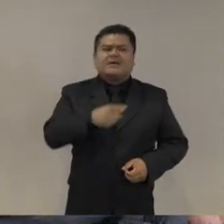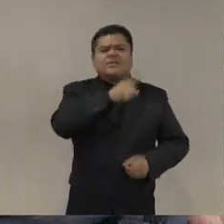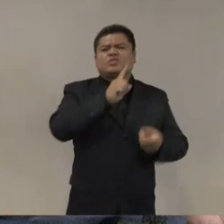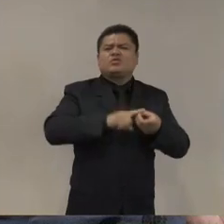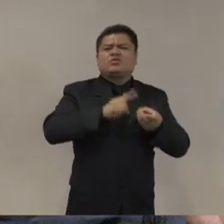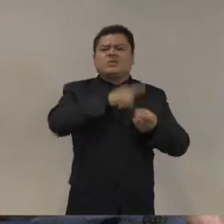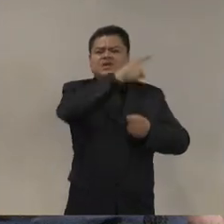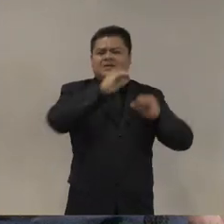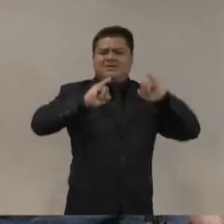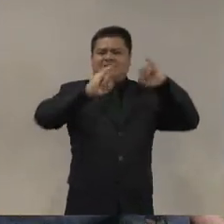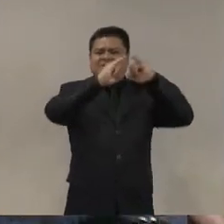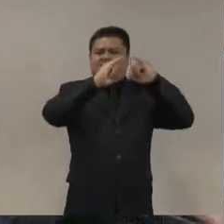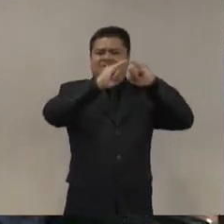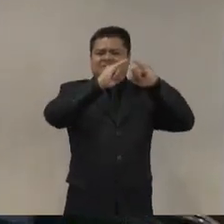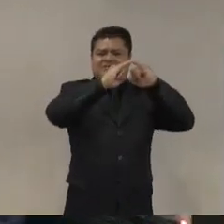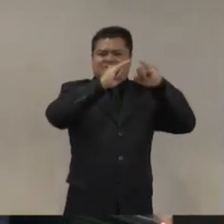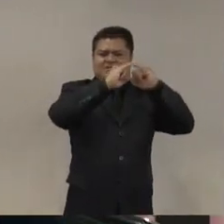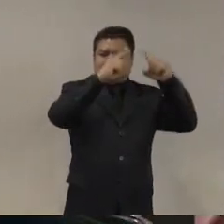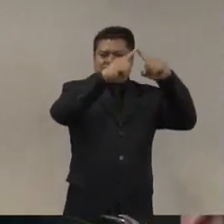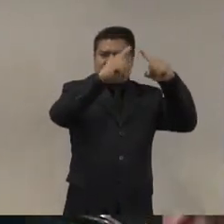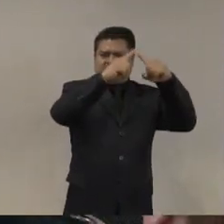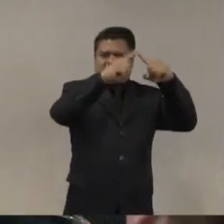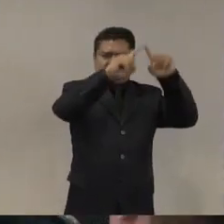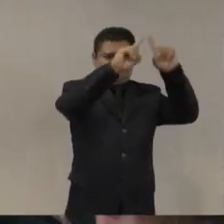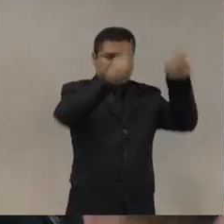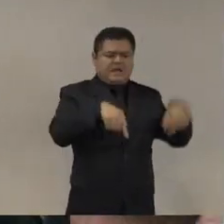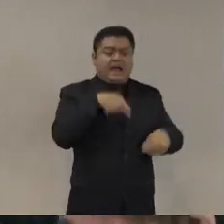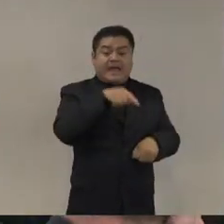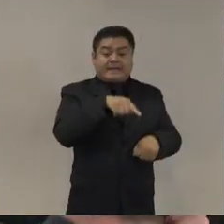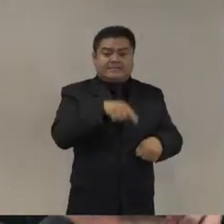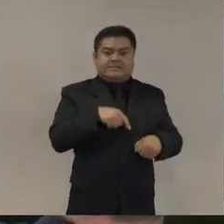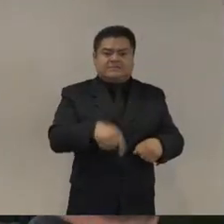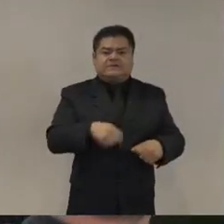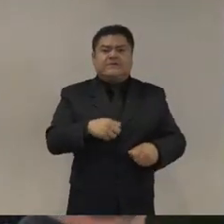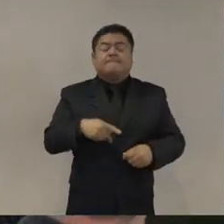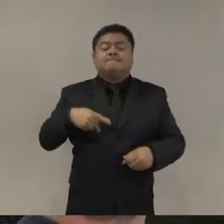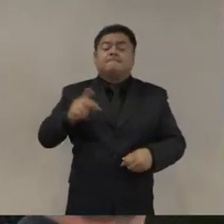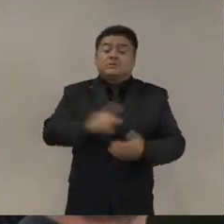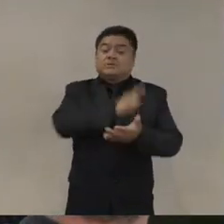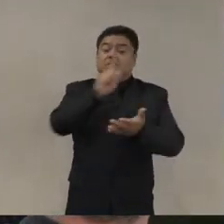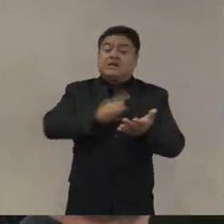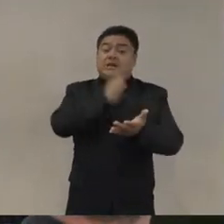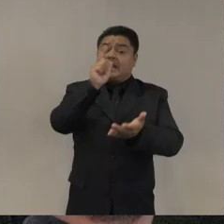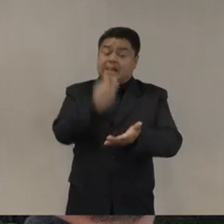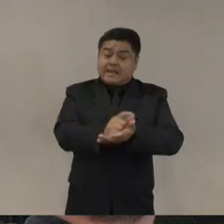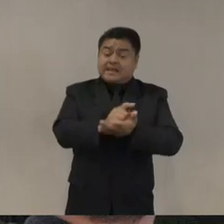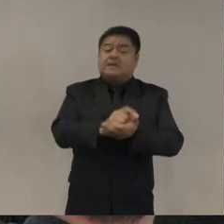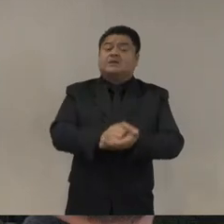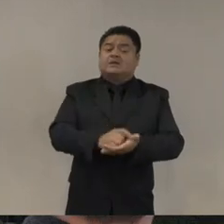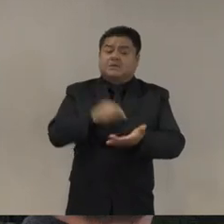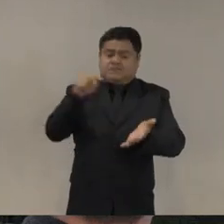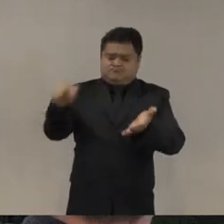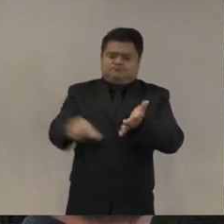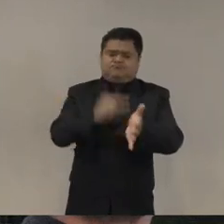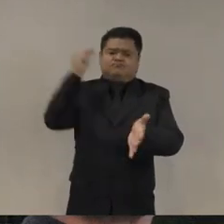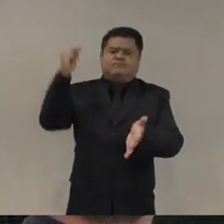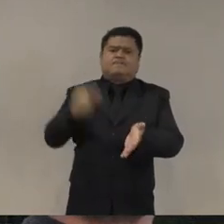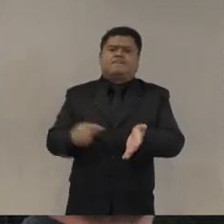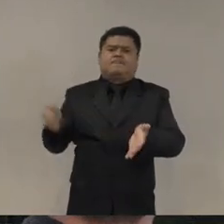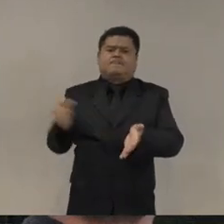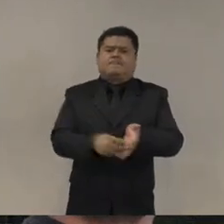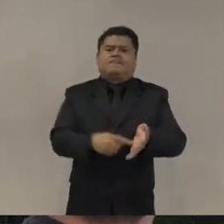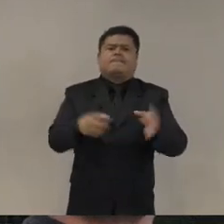granaderos, pero consiguieron una ley de amnistía, y en esa ley de amnistía lograron que se